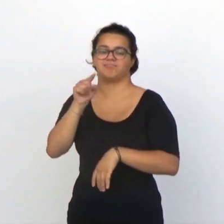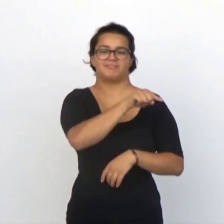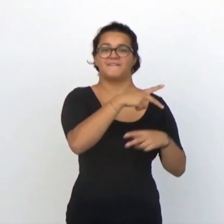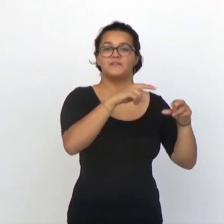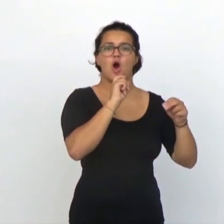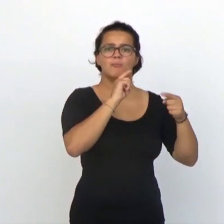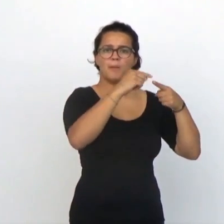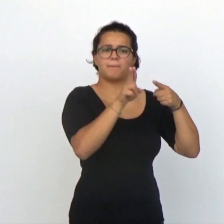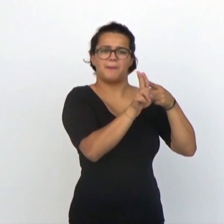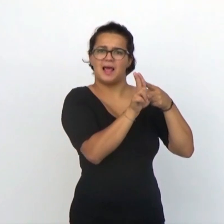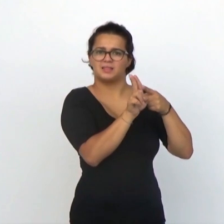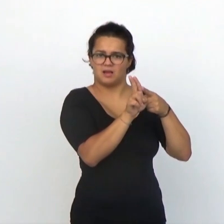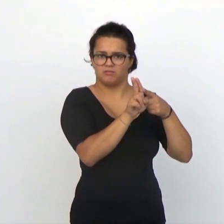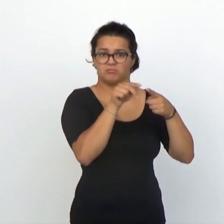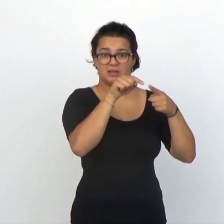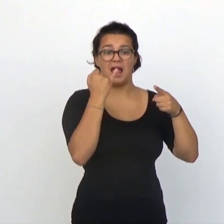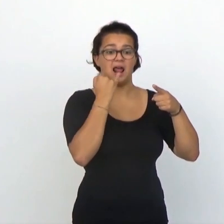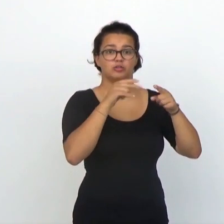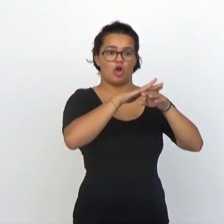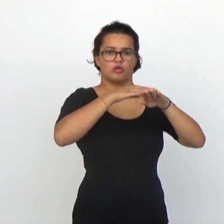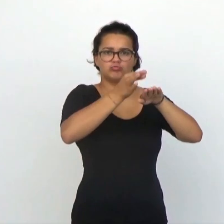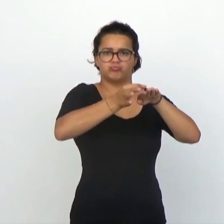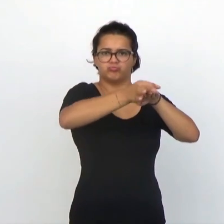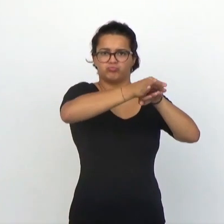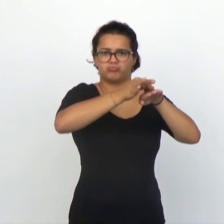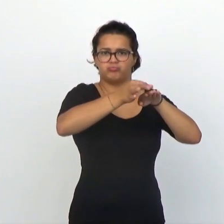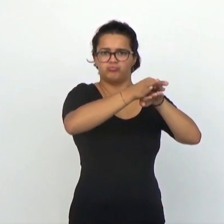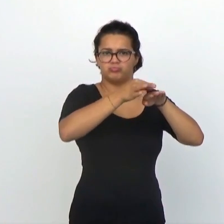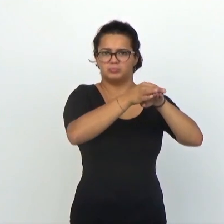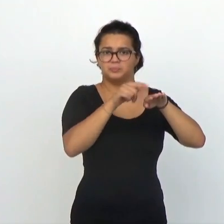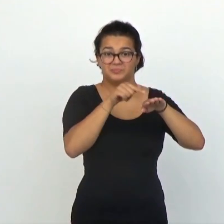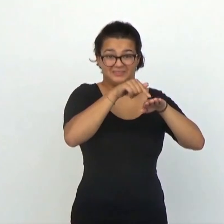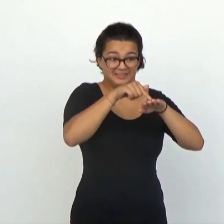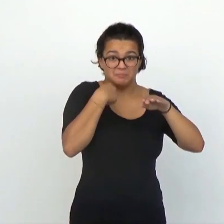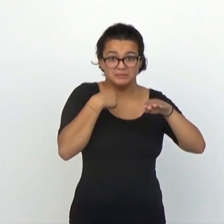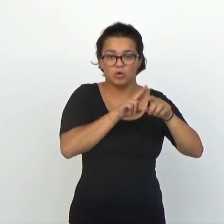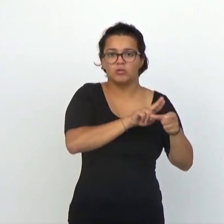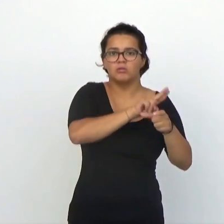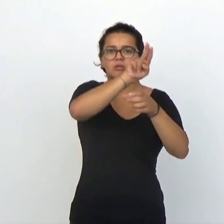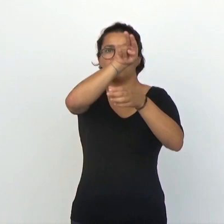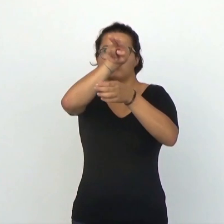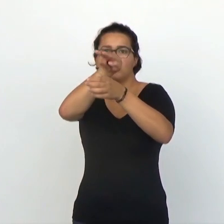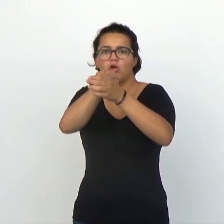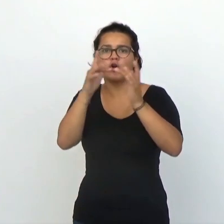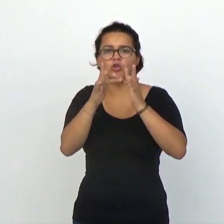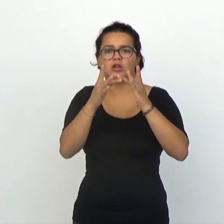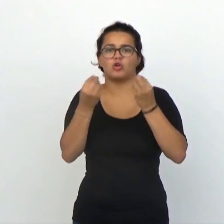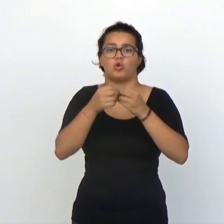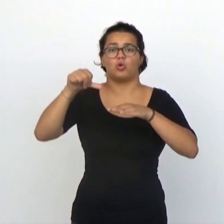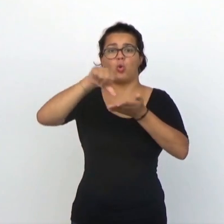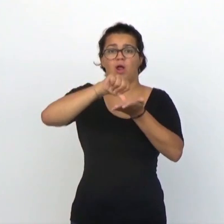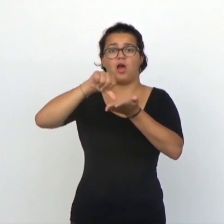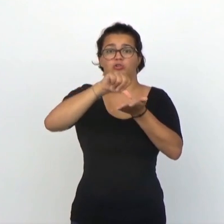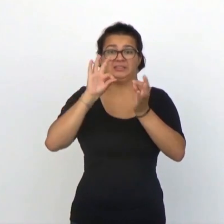provista de una serie de electrodos de superficie y estos electrodos se depositan cuidadosamente en contacto con los núcleos